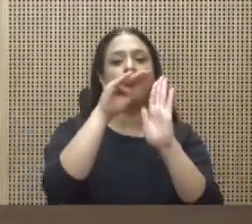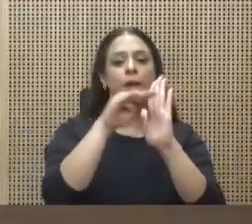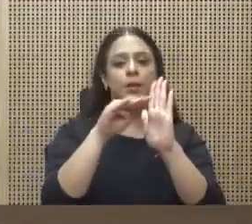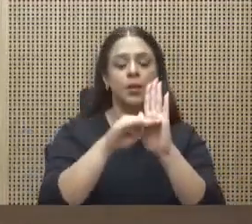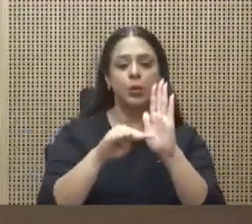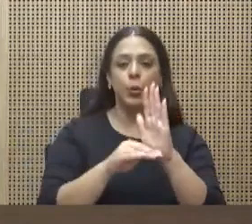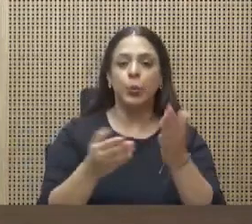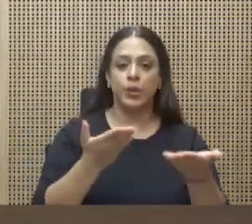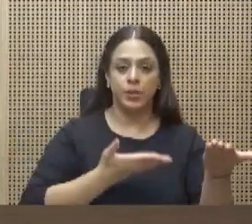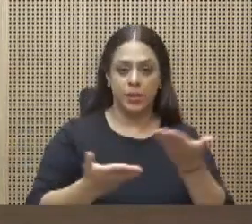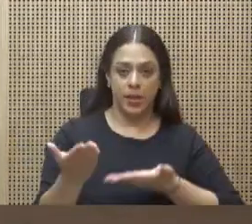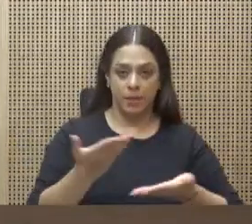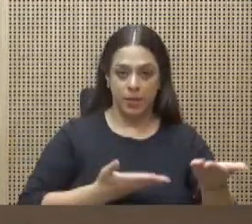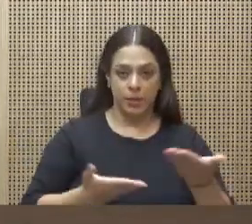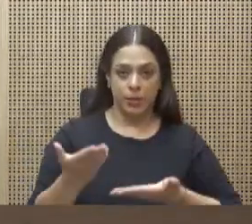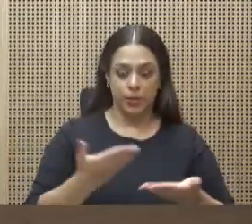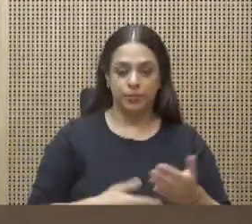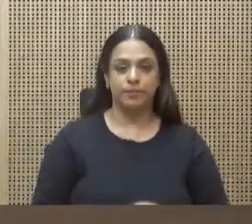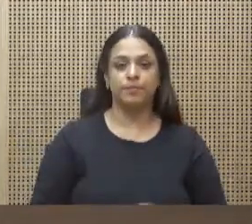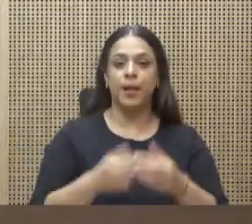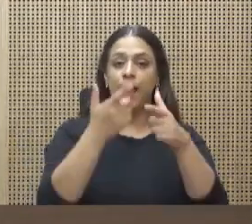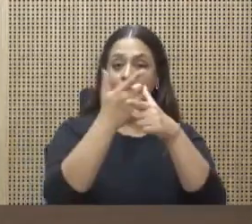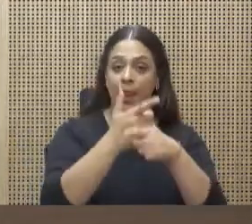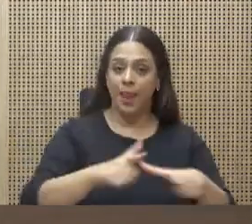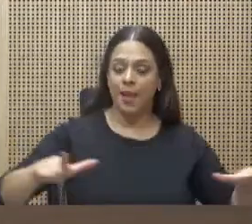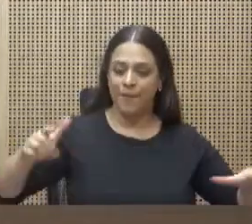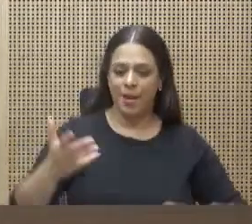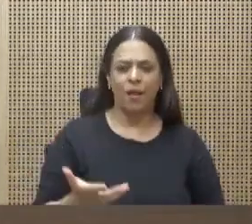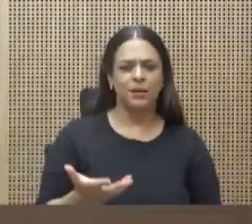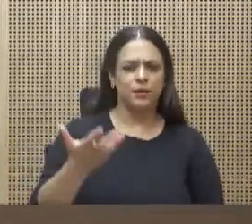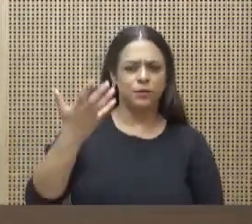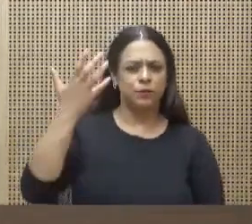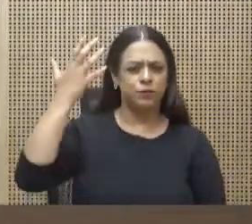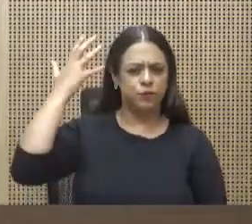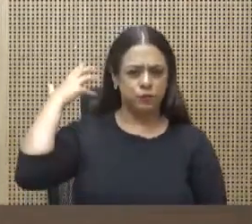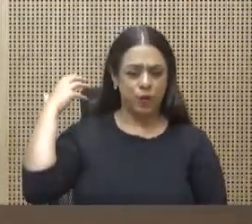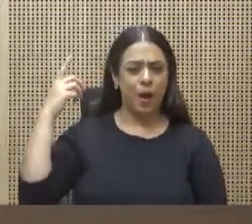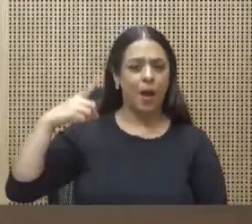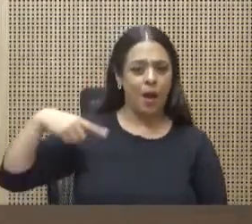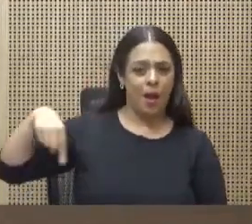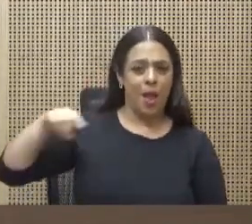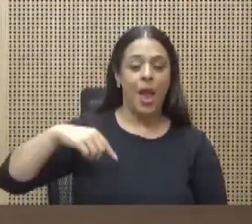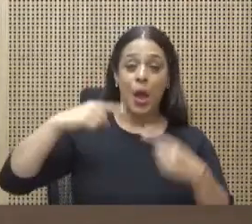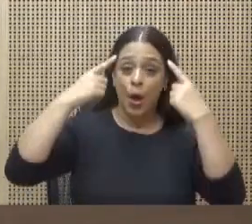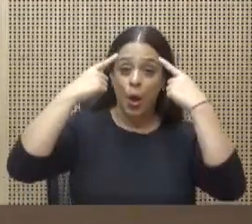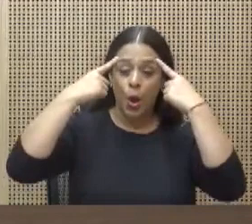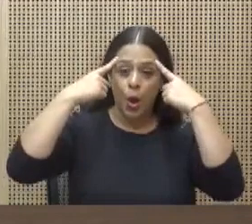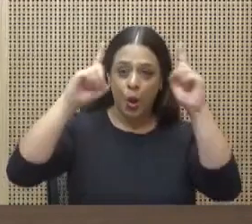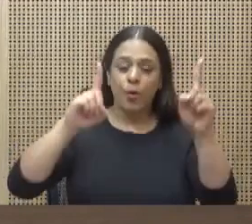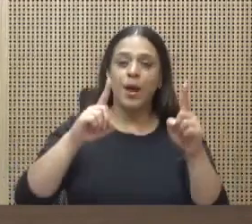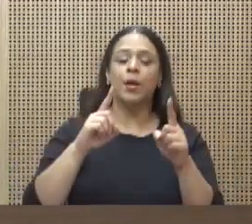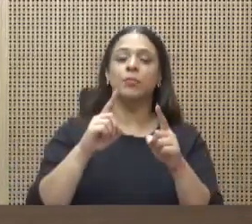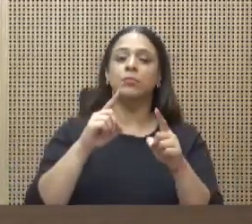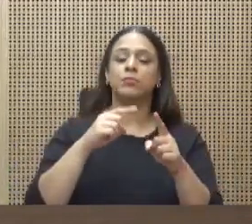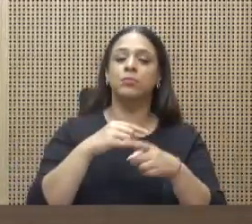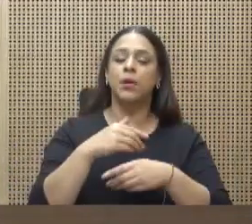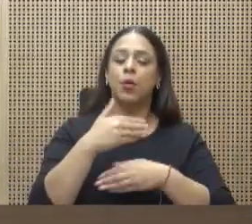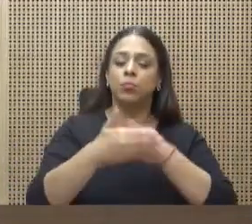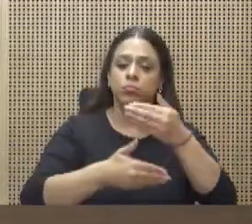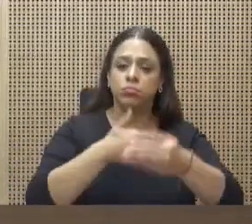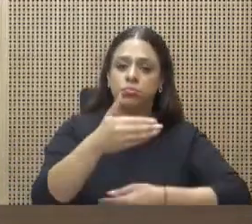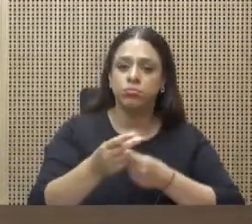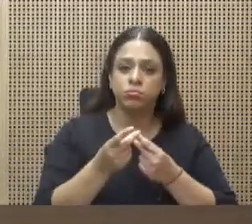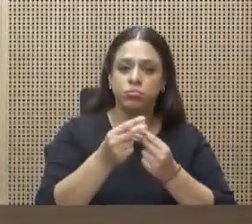Los liberales de antaño lograron encauzar el país en un rumbo de rápido desarrollo. Con las personas,